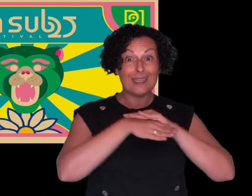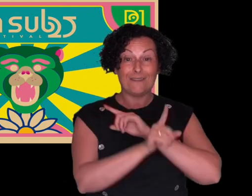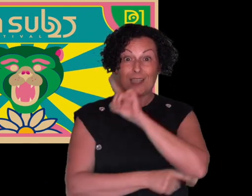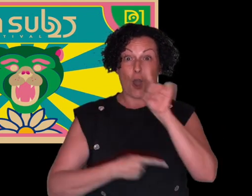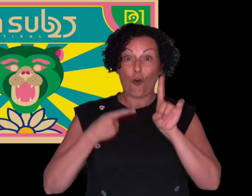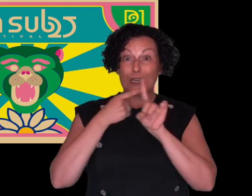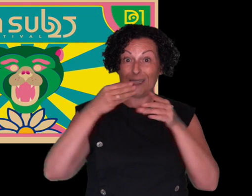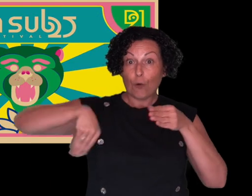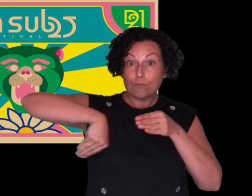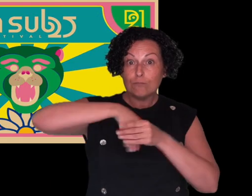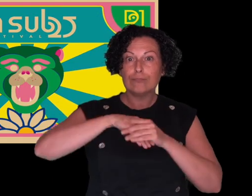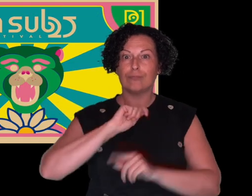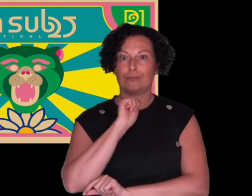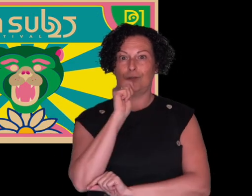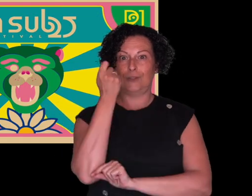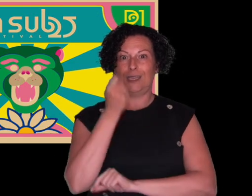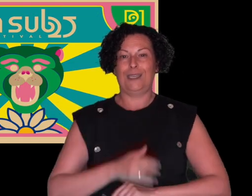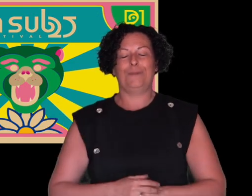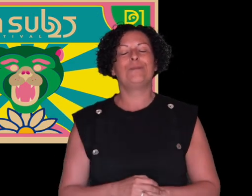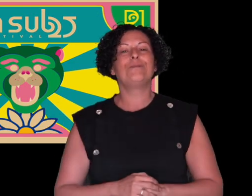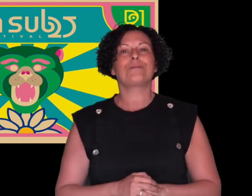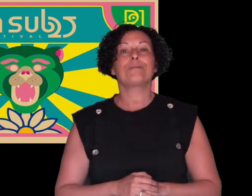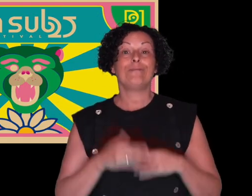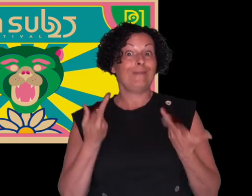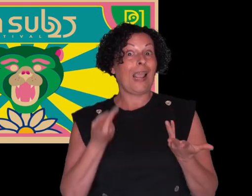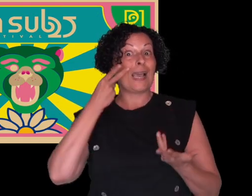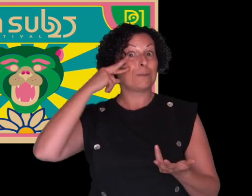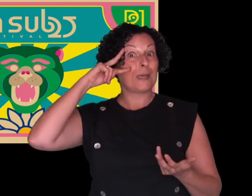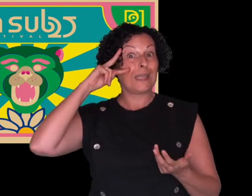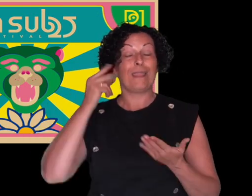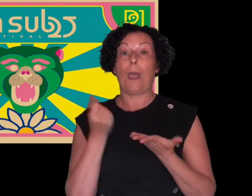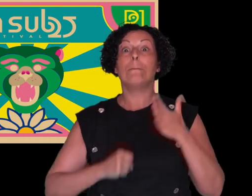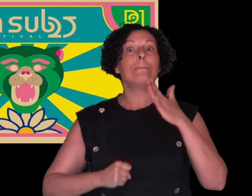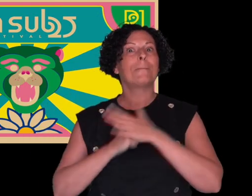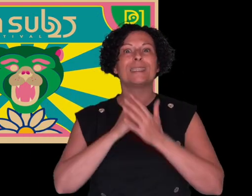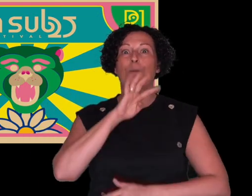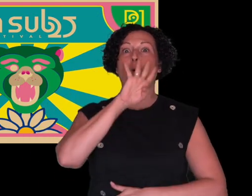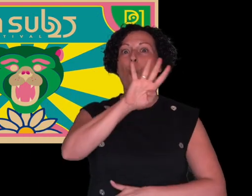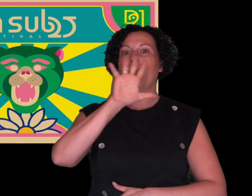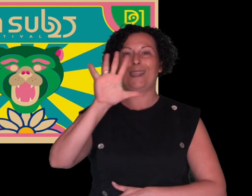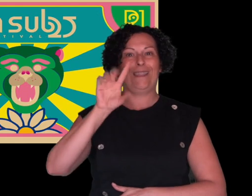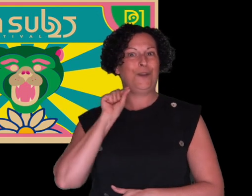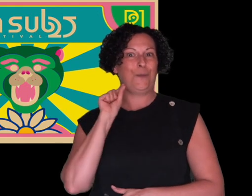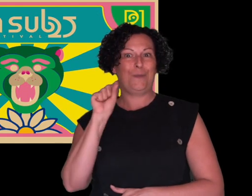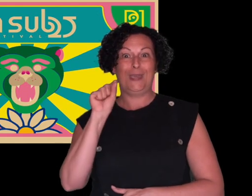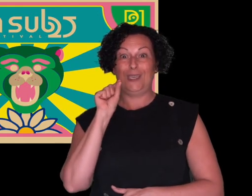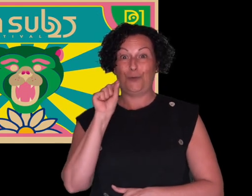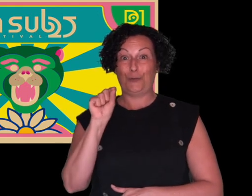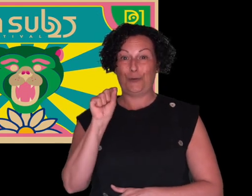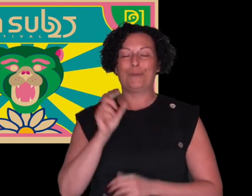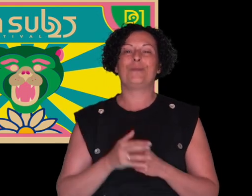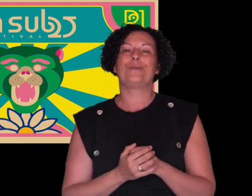de accesibilidad que facilitan la inclusión. La experiencia tendrá una duración